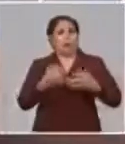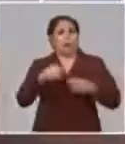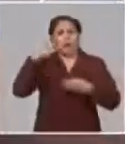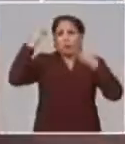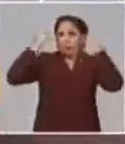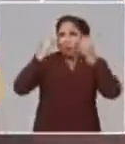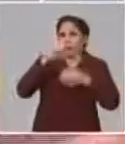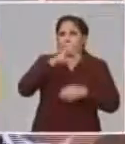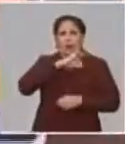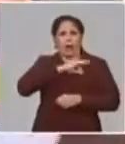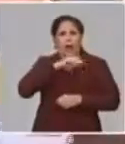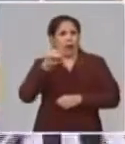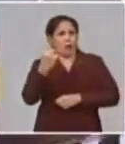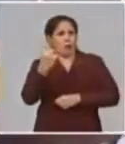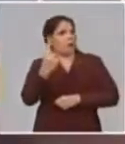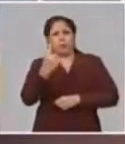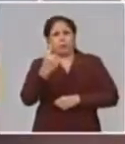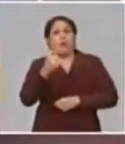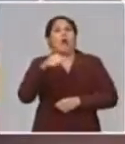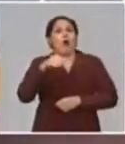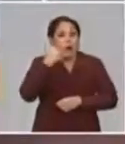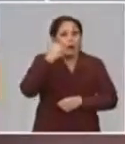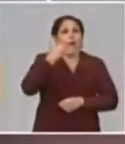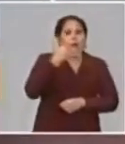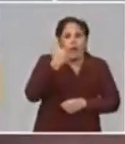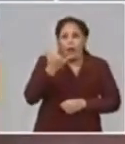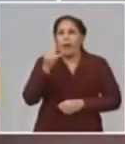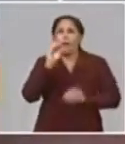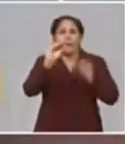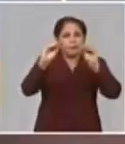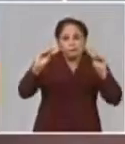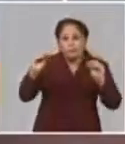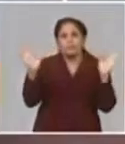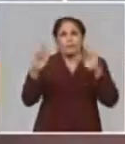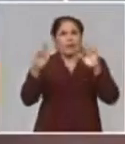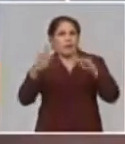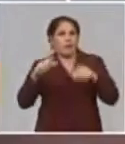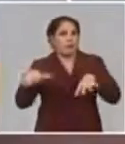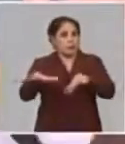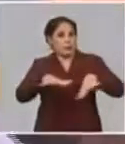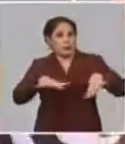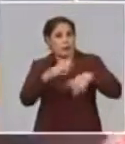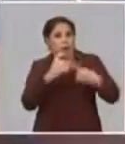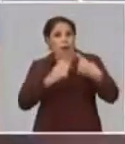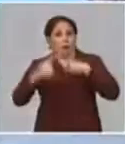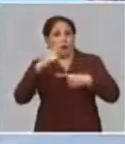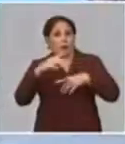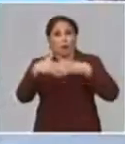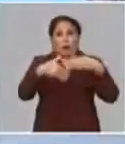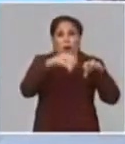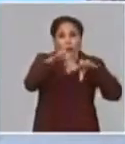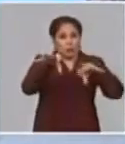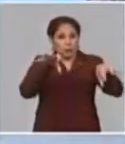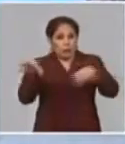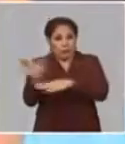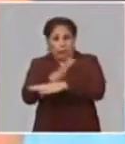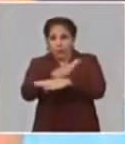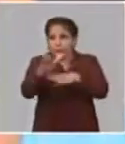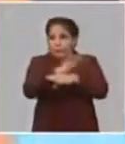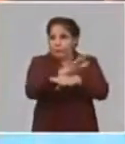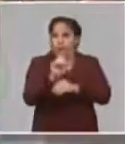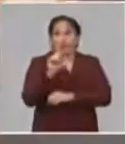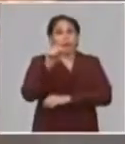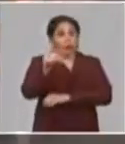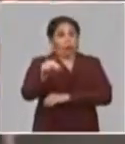que ella sea la delegada de aquí, ella está pendiente en la estrella, está pendiente en la situación que sale en Dolores, la situación que sale en Pararrayos,